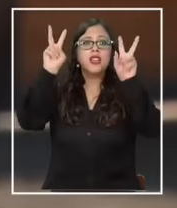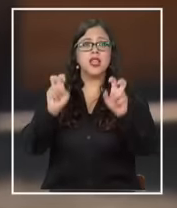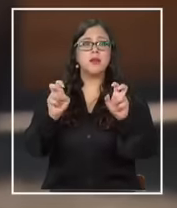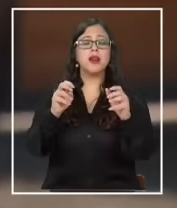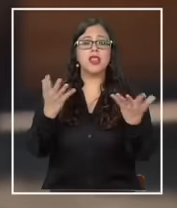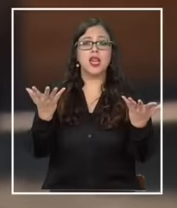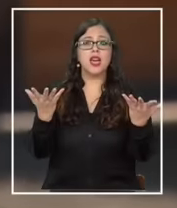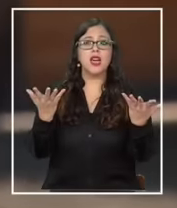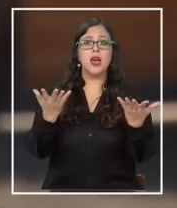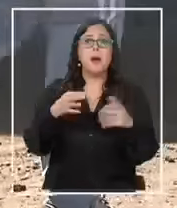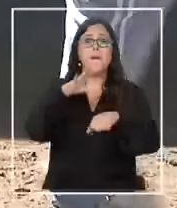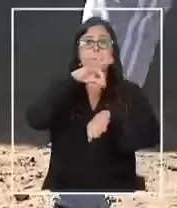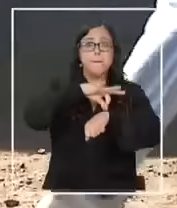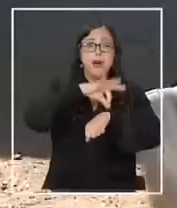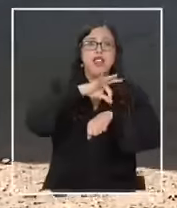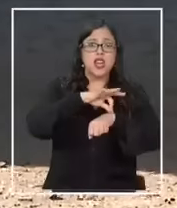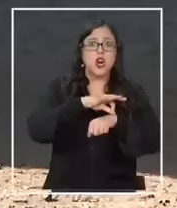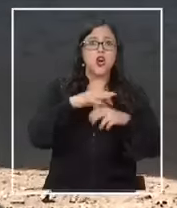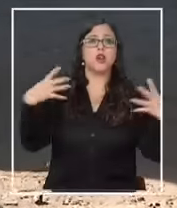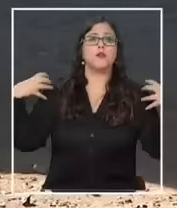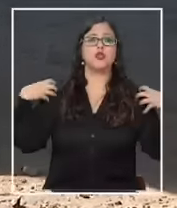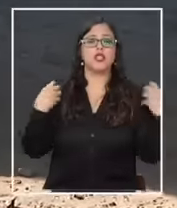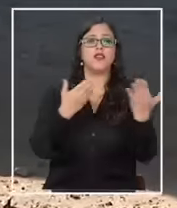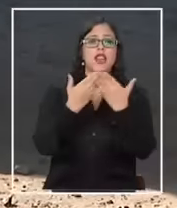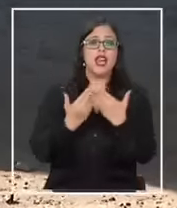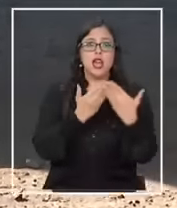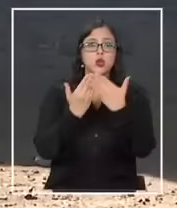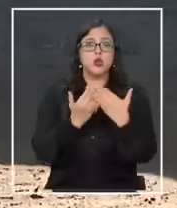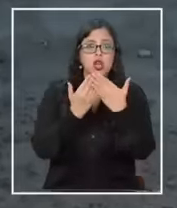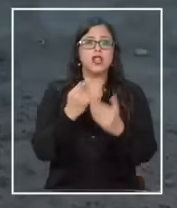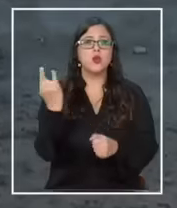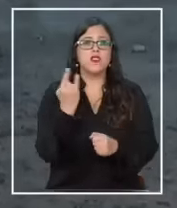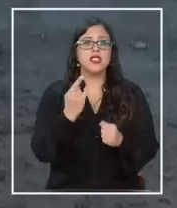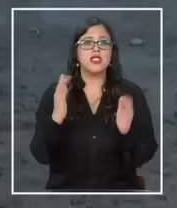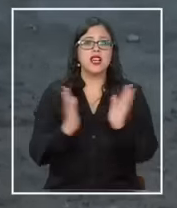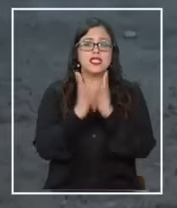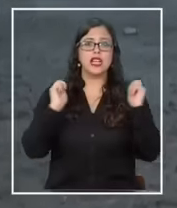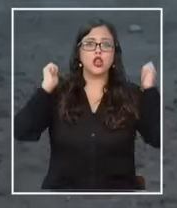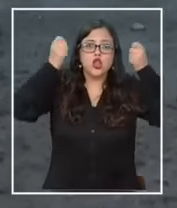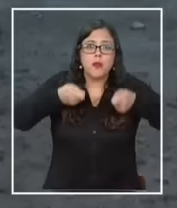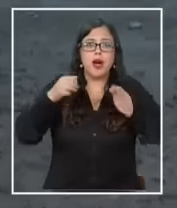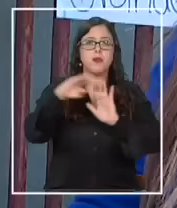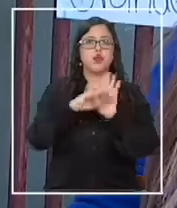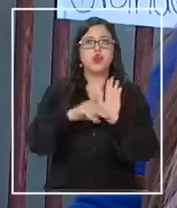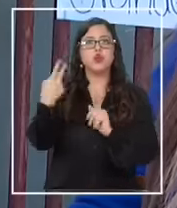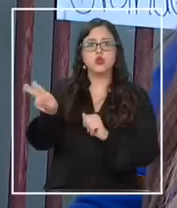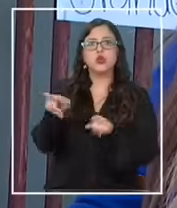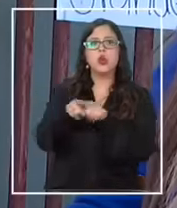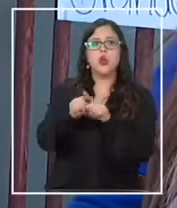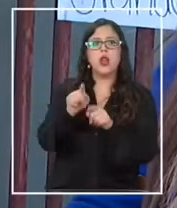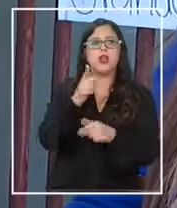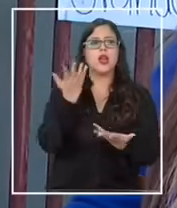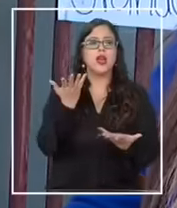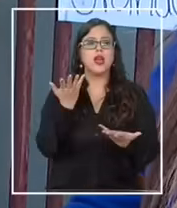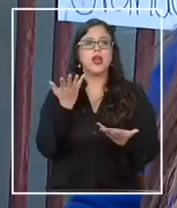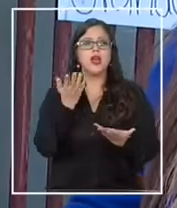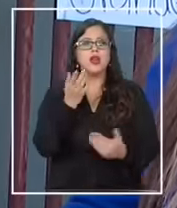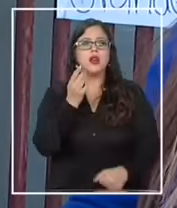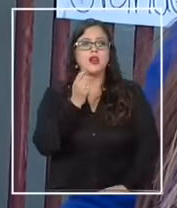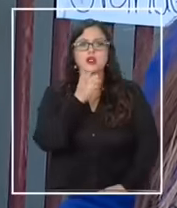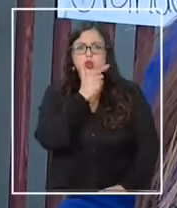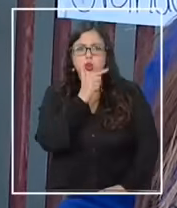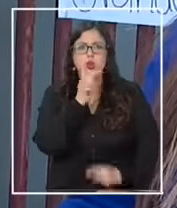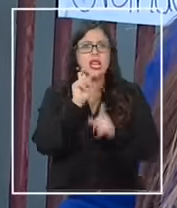enfermería de la Universidad Santo Tomás cuyos protocolos han sido fuertemente cuestionados le levantaron su polera